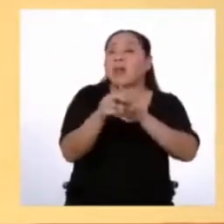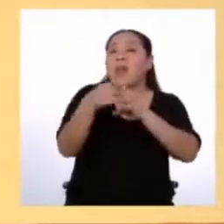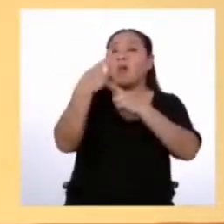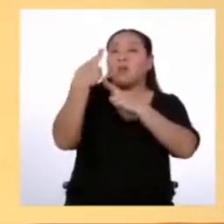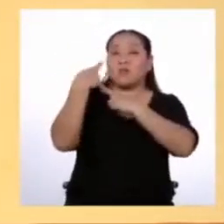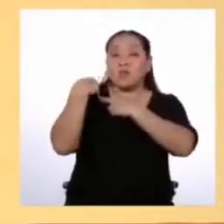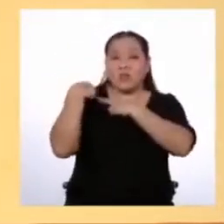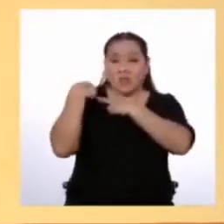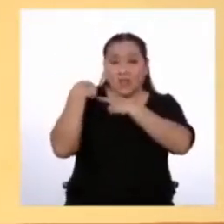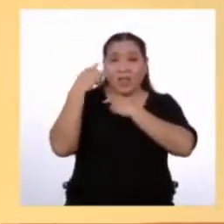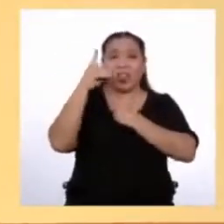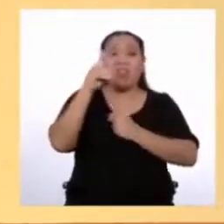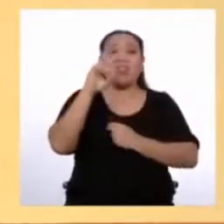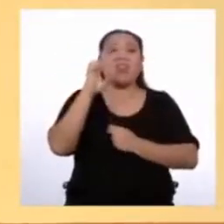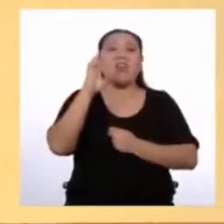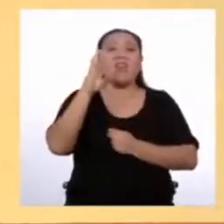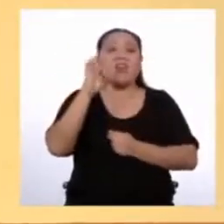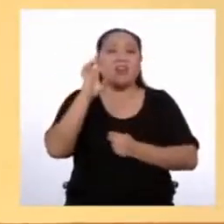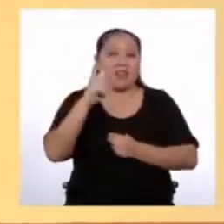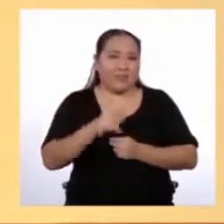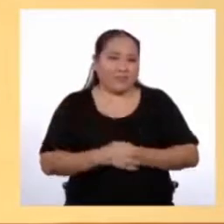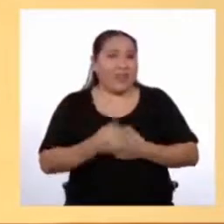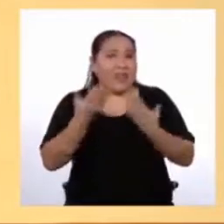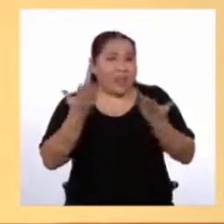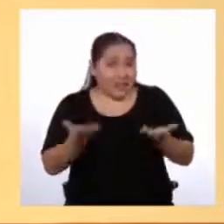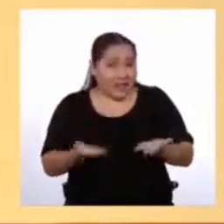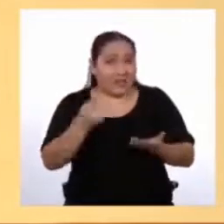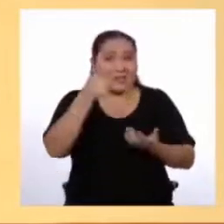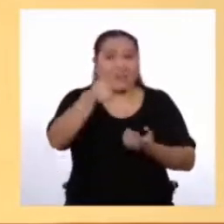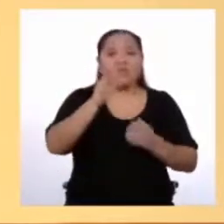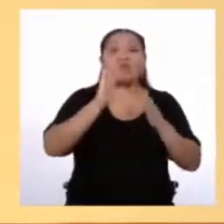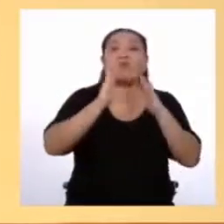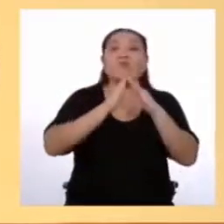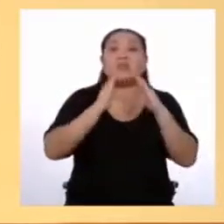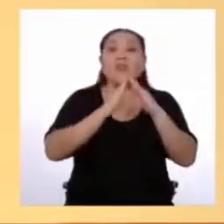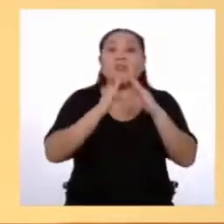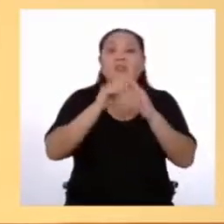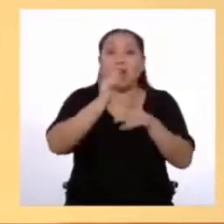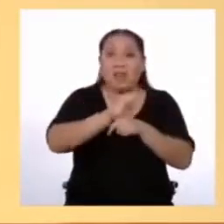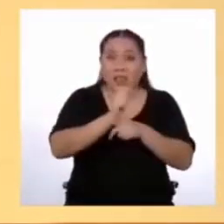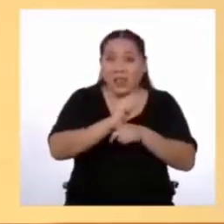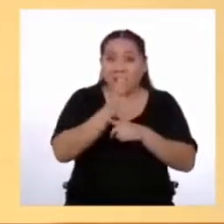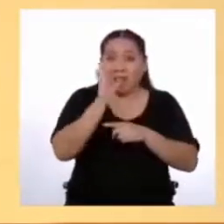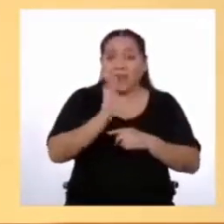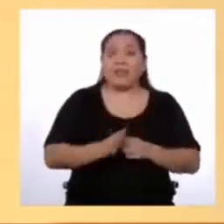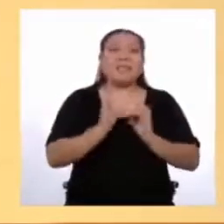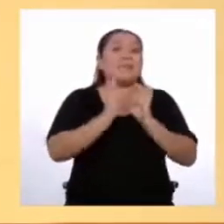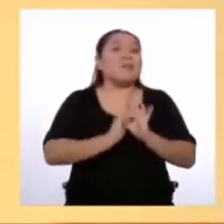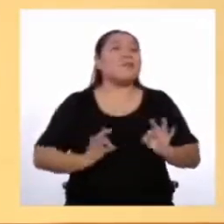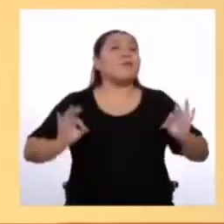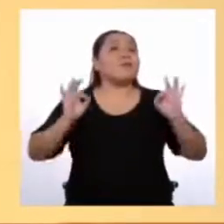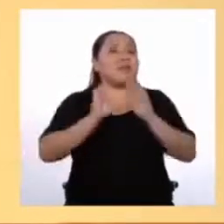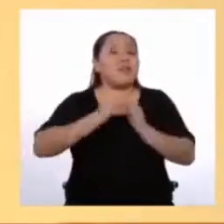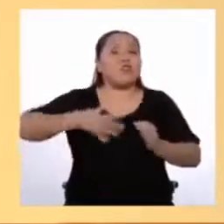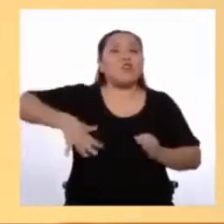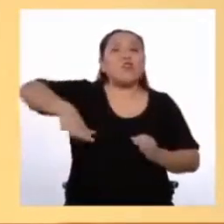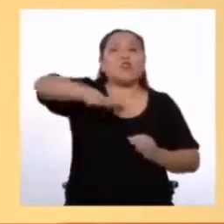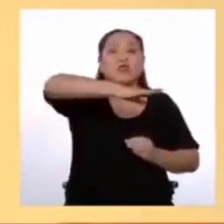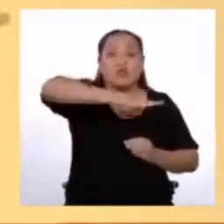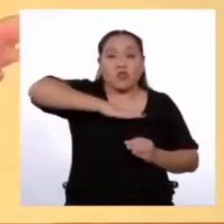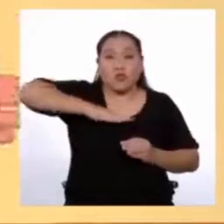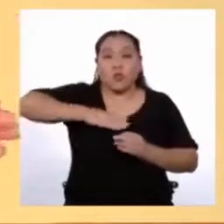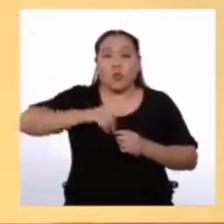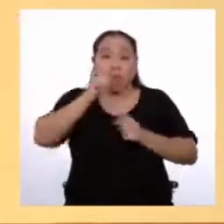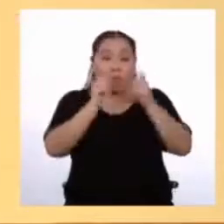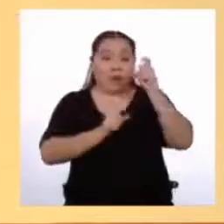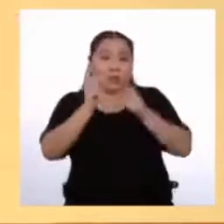eso, la actividad que tienen que hacer las chicas y chicos en casa es importantísima Nosotros, como ciudadanos y ciudadanas